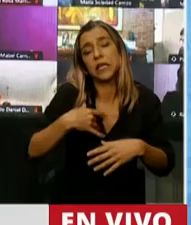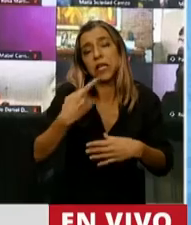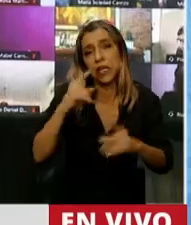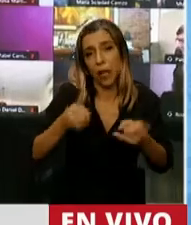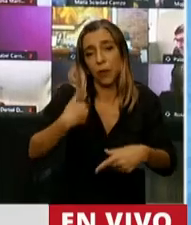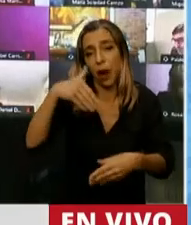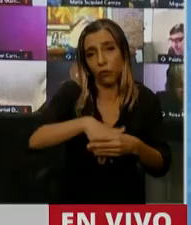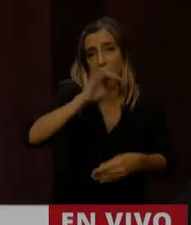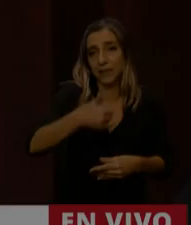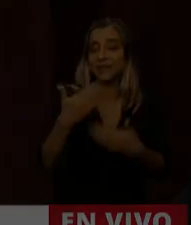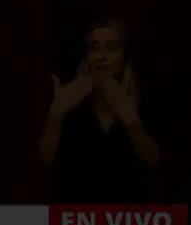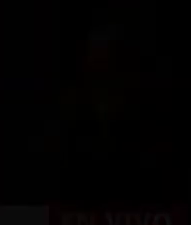Muchas gracias. Gracias, diputado.